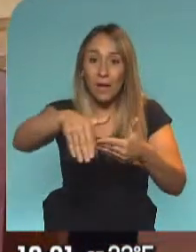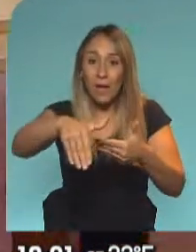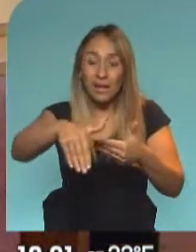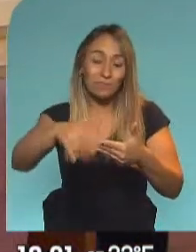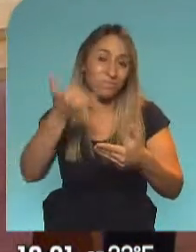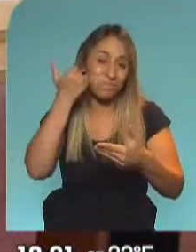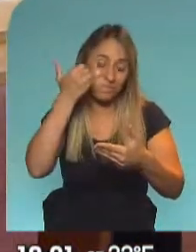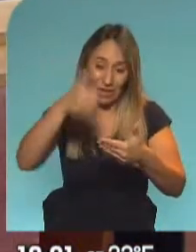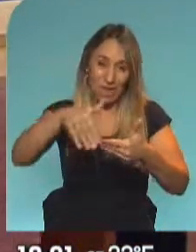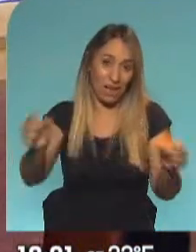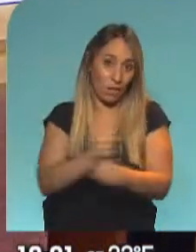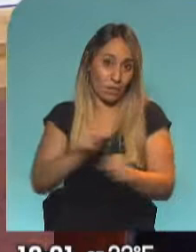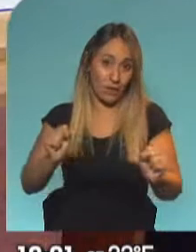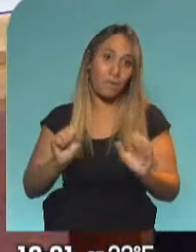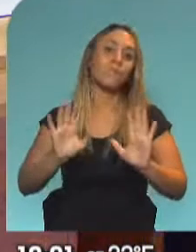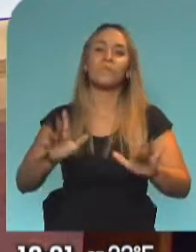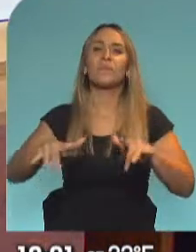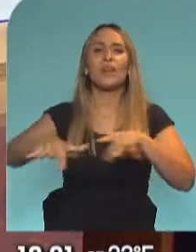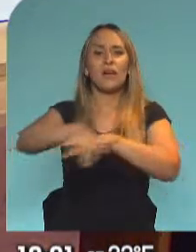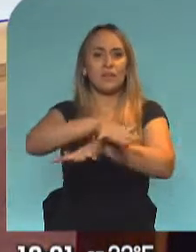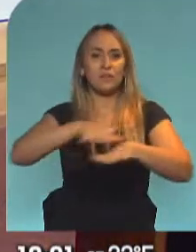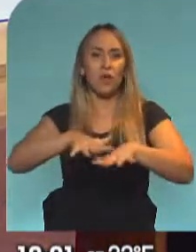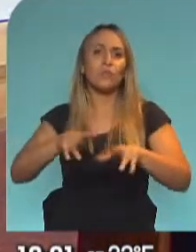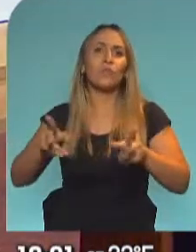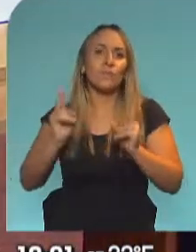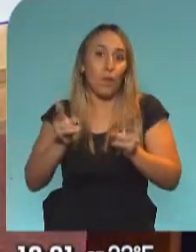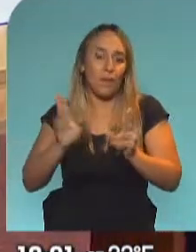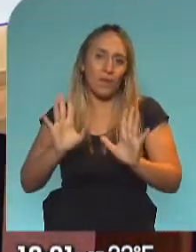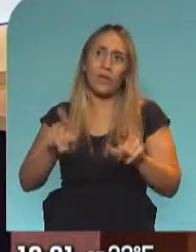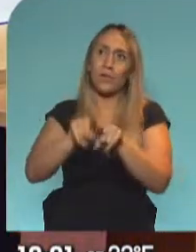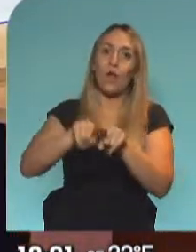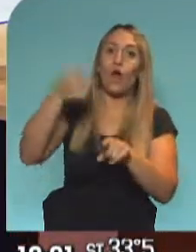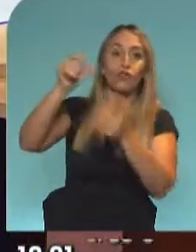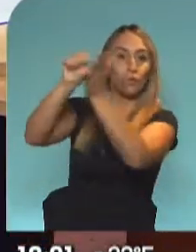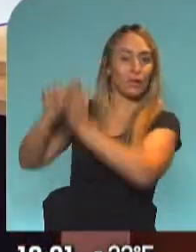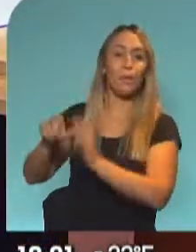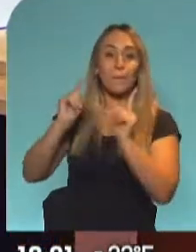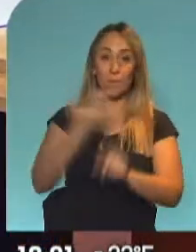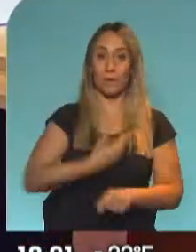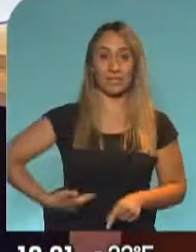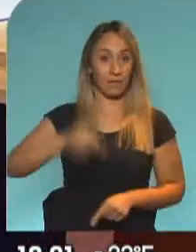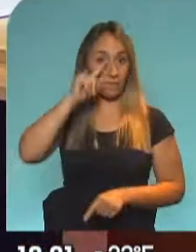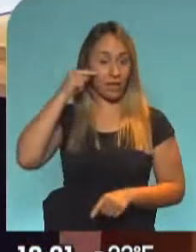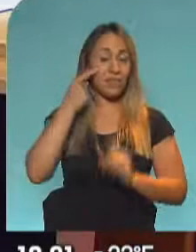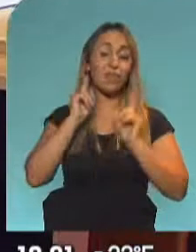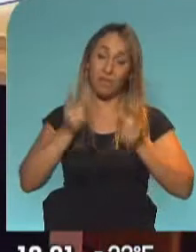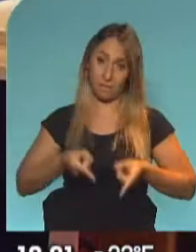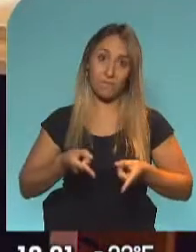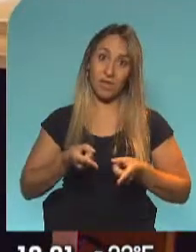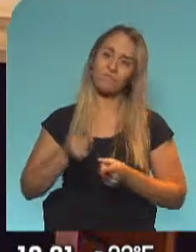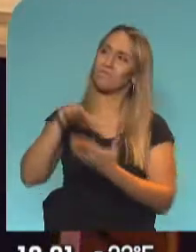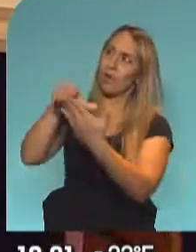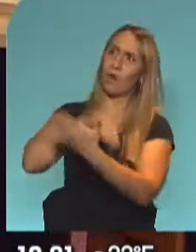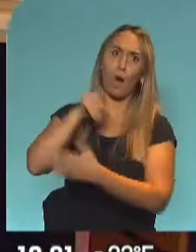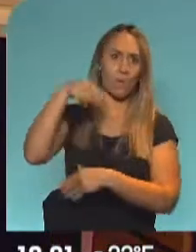hecho. Bueno, los toques sanitarios son tomados como ejemplo los de otros países del mundo. El propio presidente de Granación se basó también en esto. A